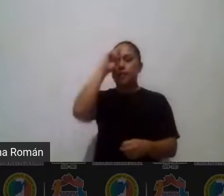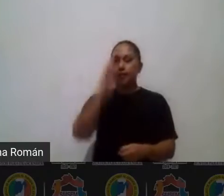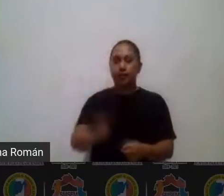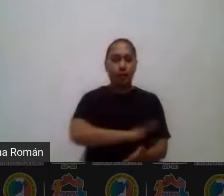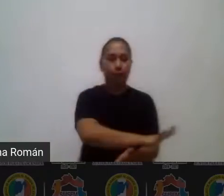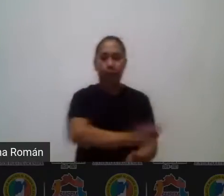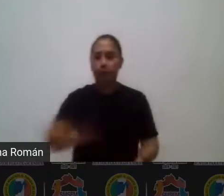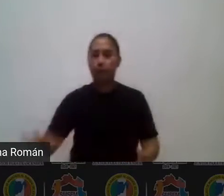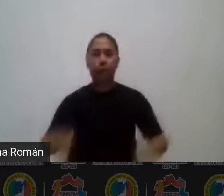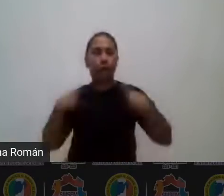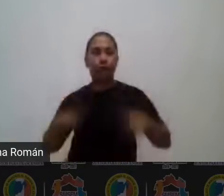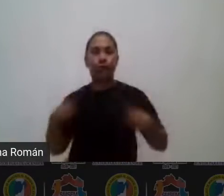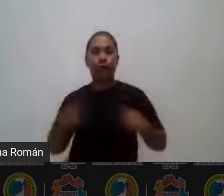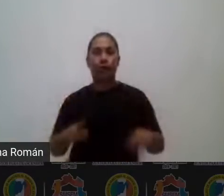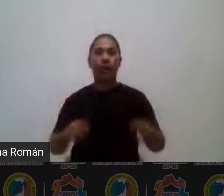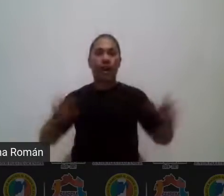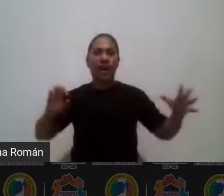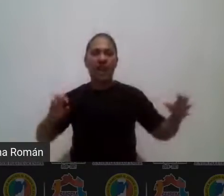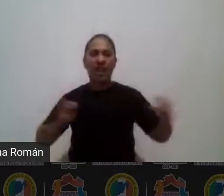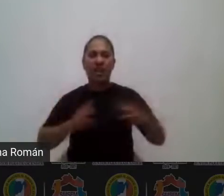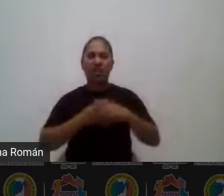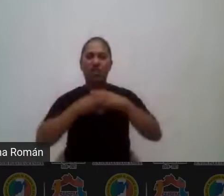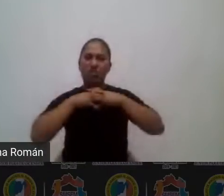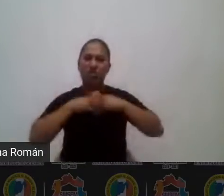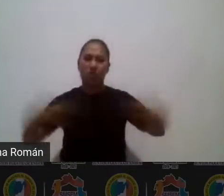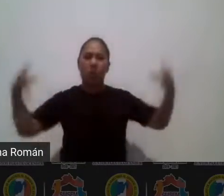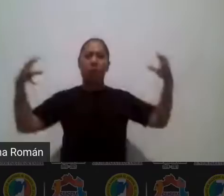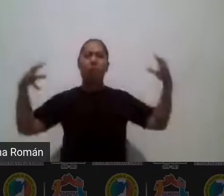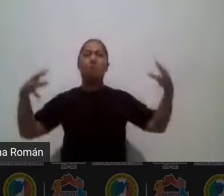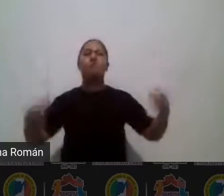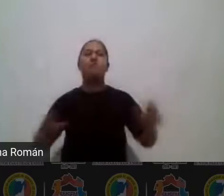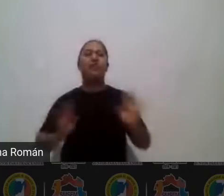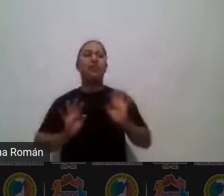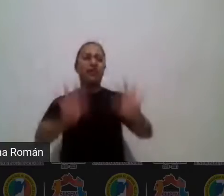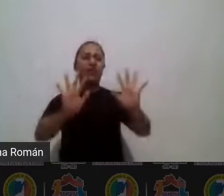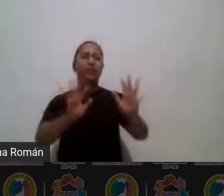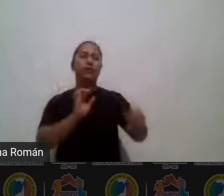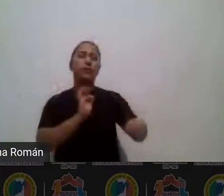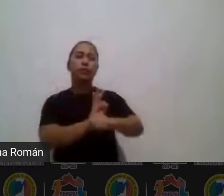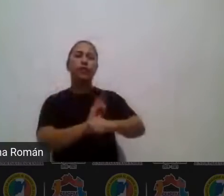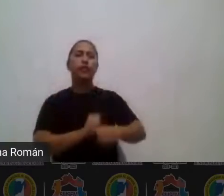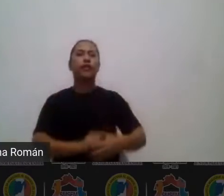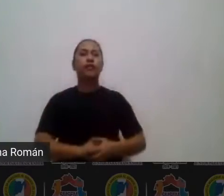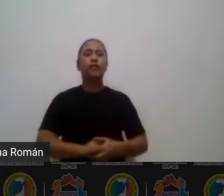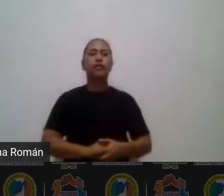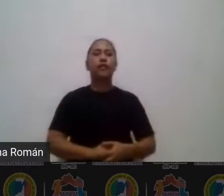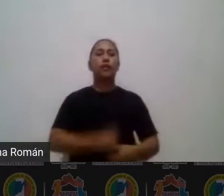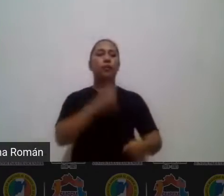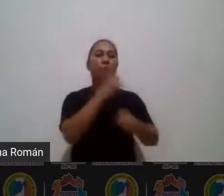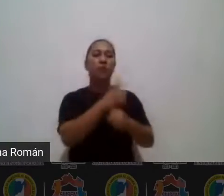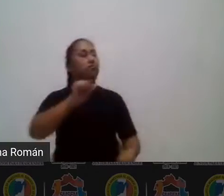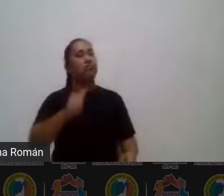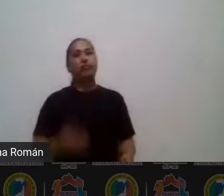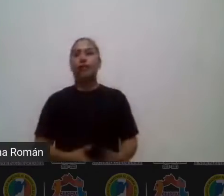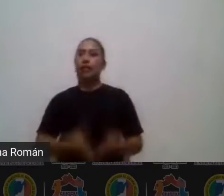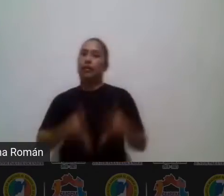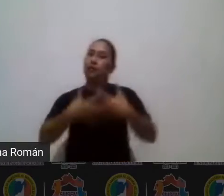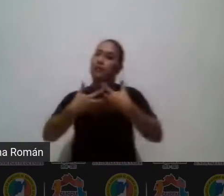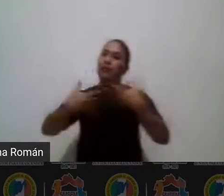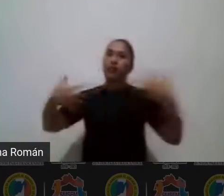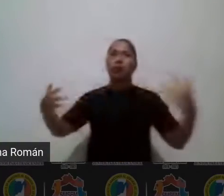paradigmas impensable revolver a los del primero a con los de cuarto b impensable